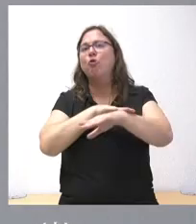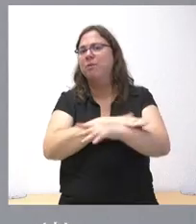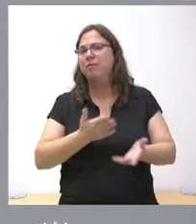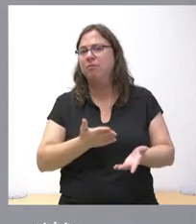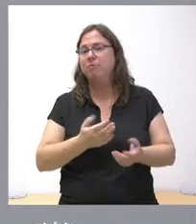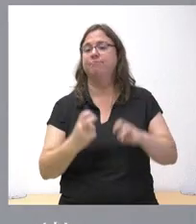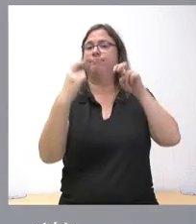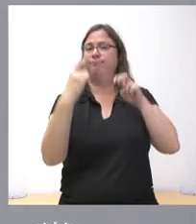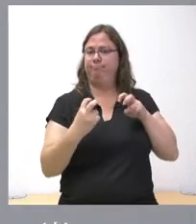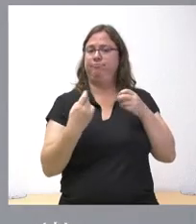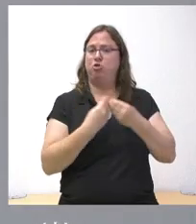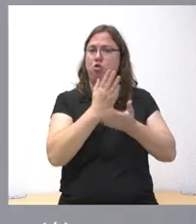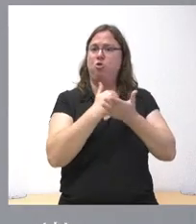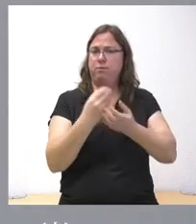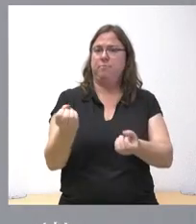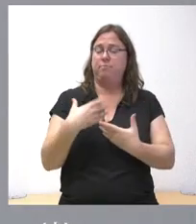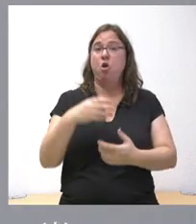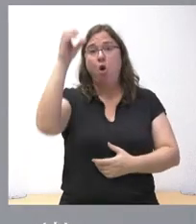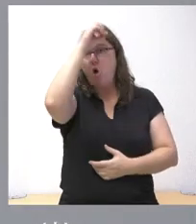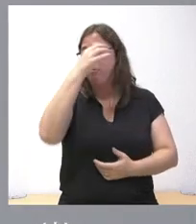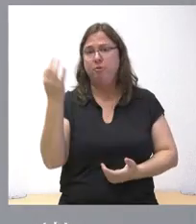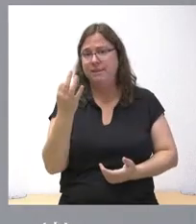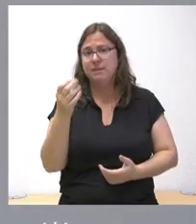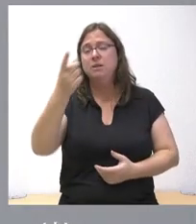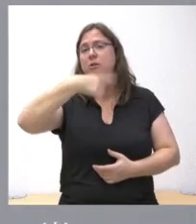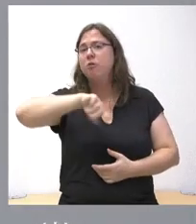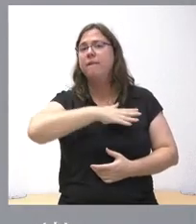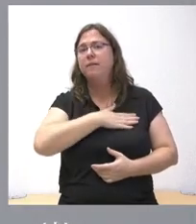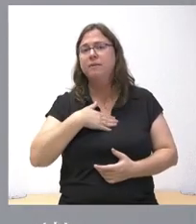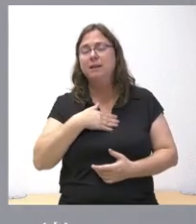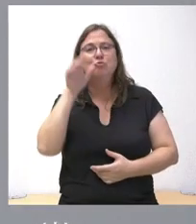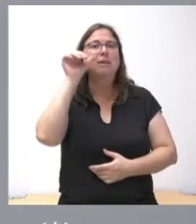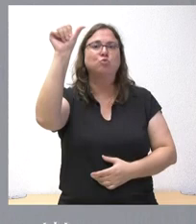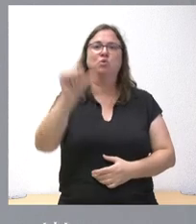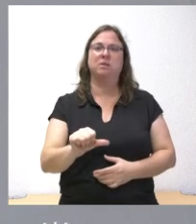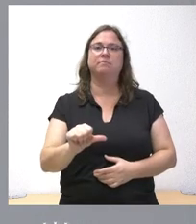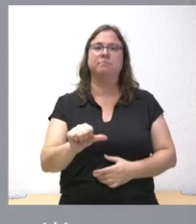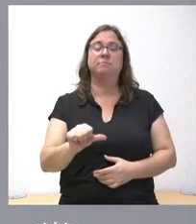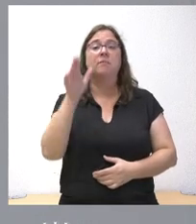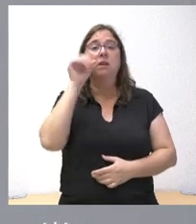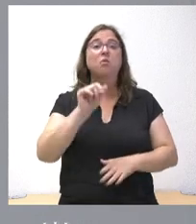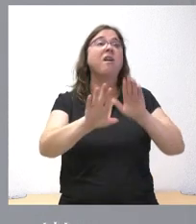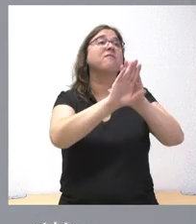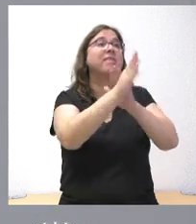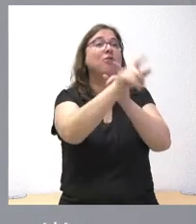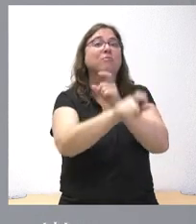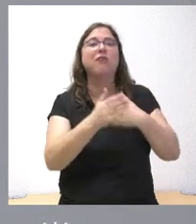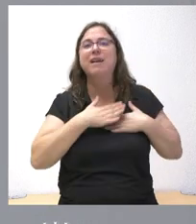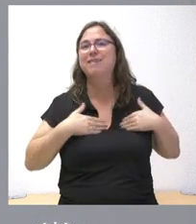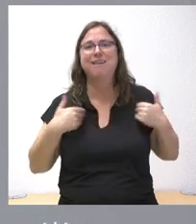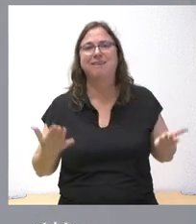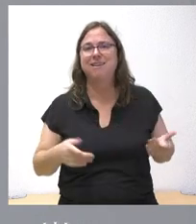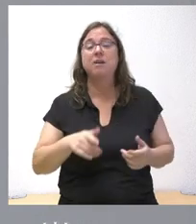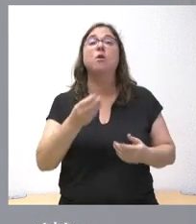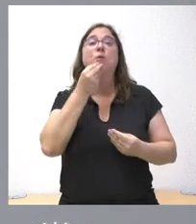con la comunidad autónoma. ¿Cuál es nuestra posición? Nuestra posición básicamente es la de escuchar lo que quieran los vecinos, lo que sea bueno para